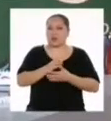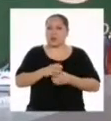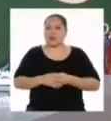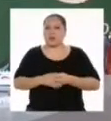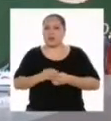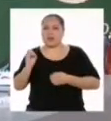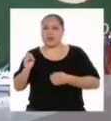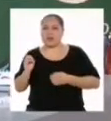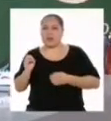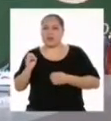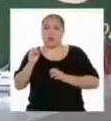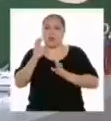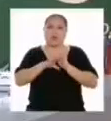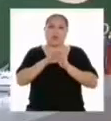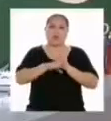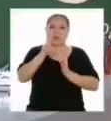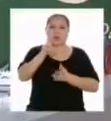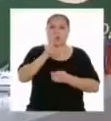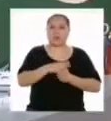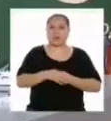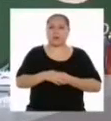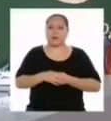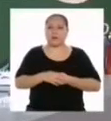De cero a menos de tres.